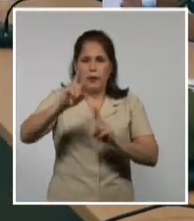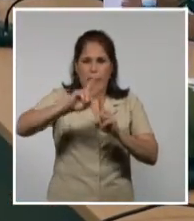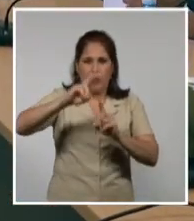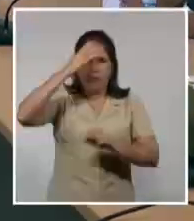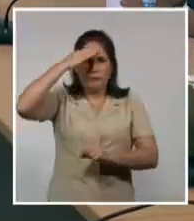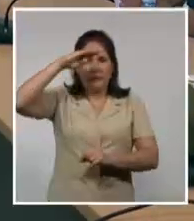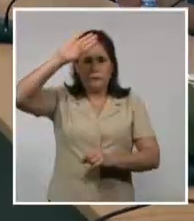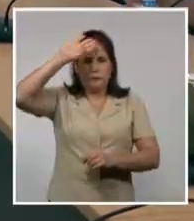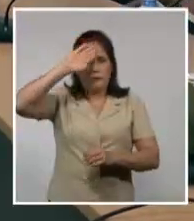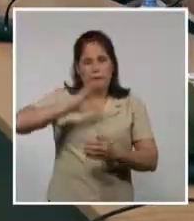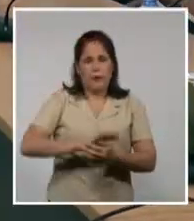Sistema Informativo de la Televisión.